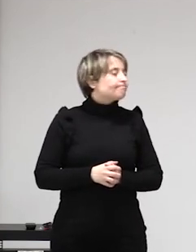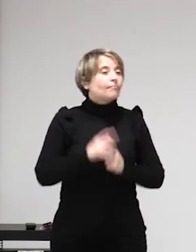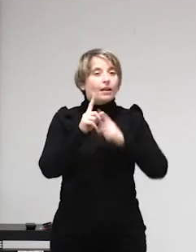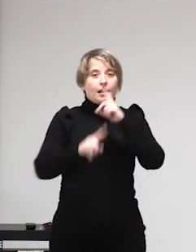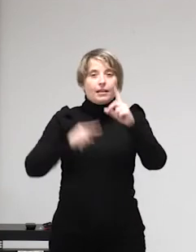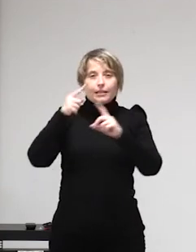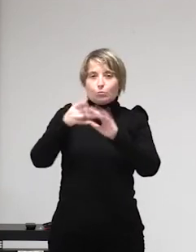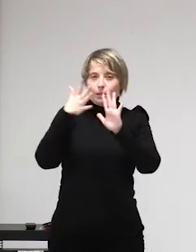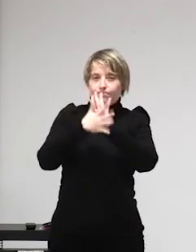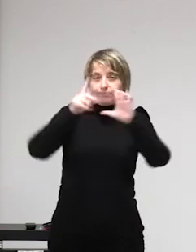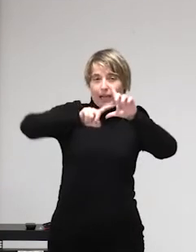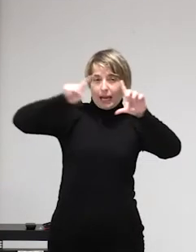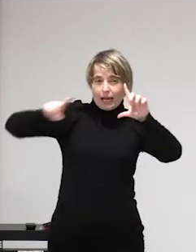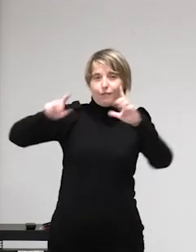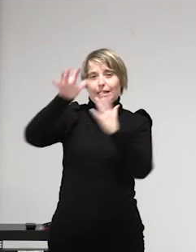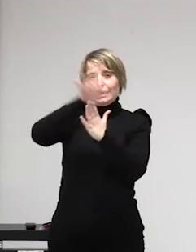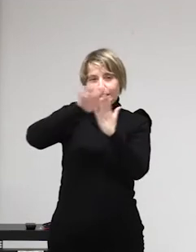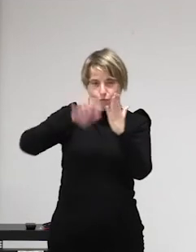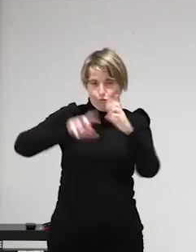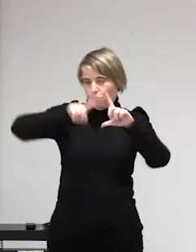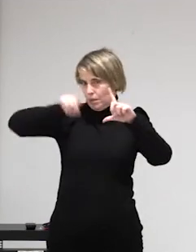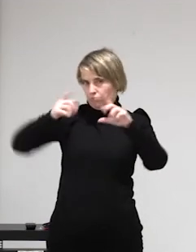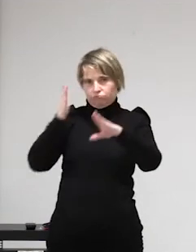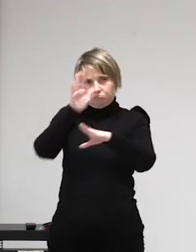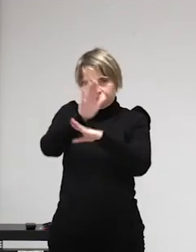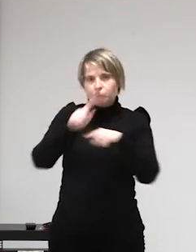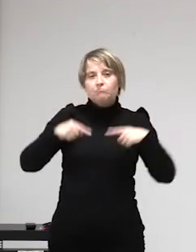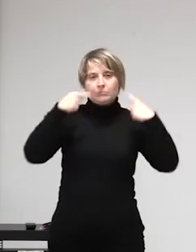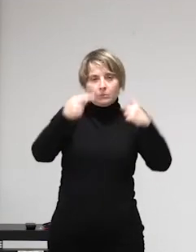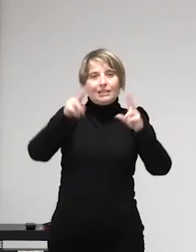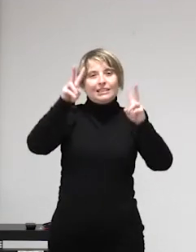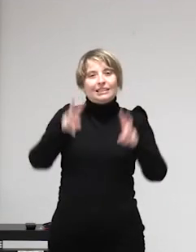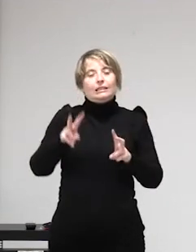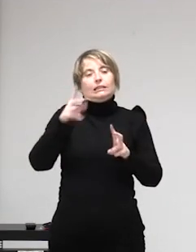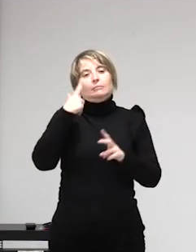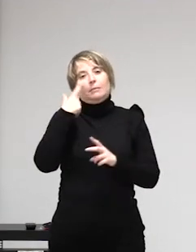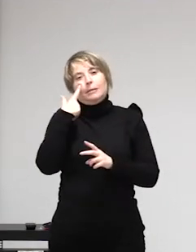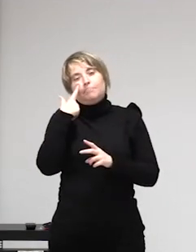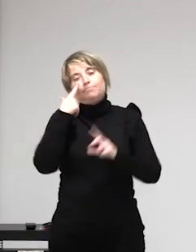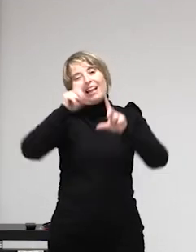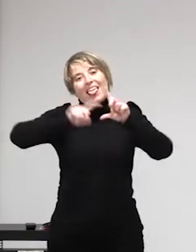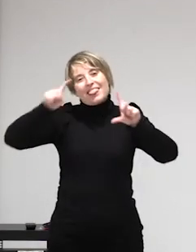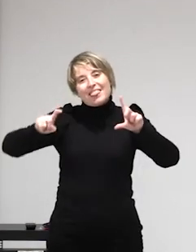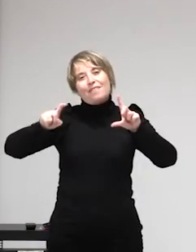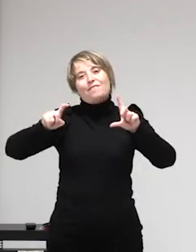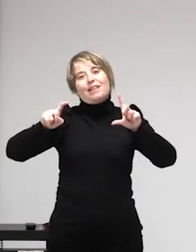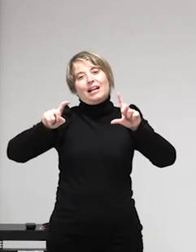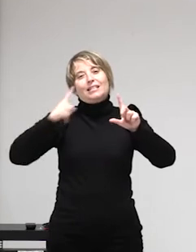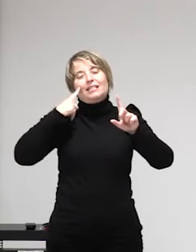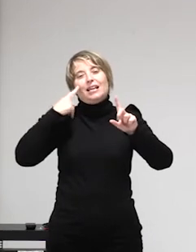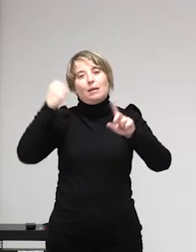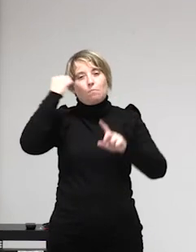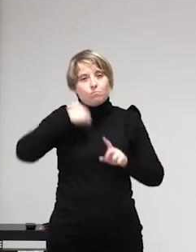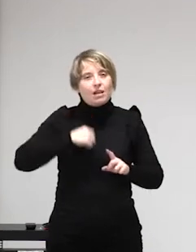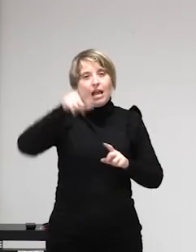una cosa entonces claro también tenemos que pensar que si una mujer ha padecido una agresión va a